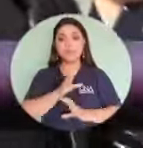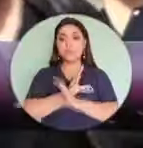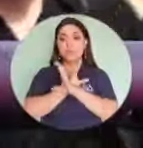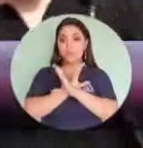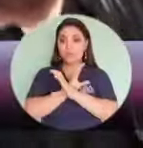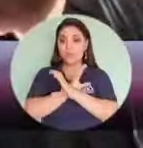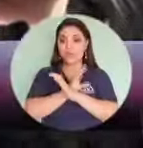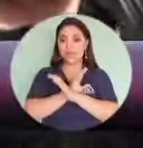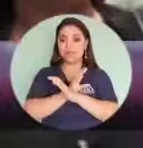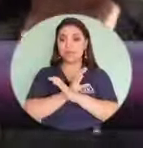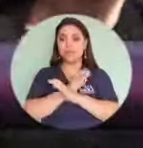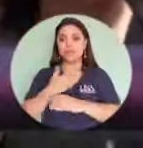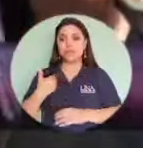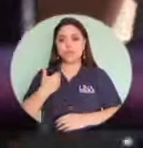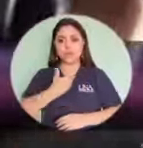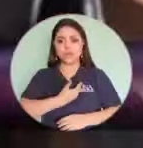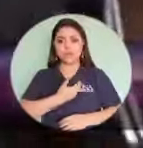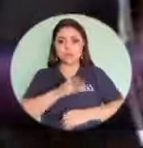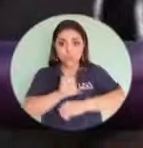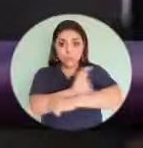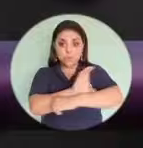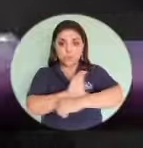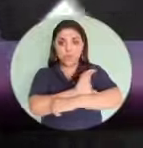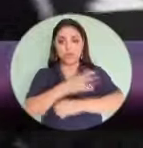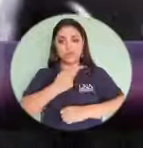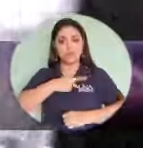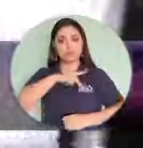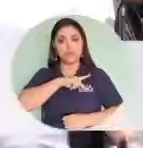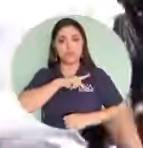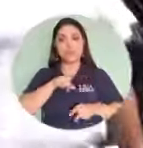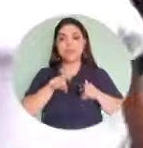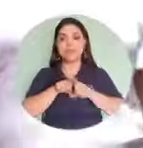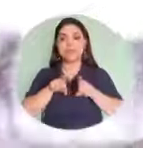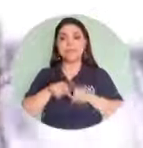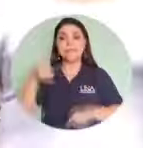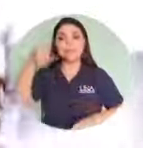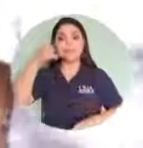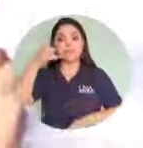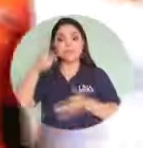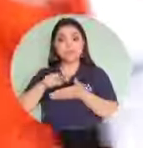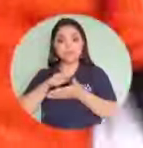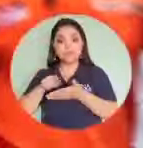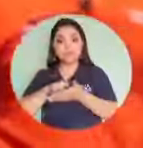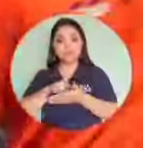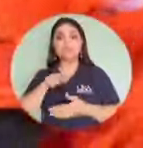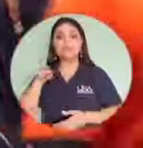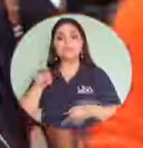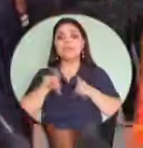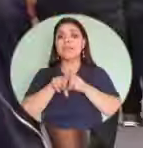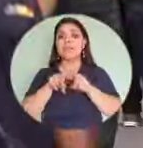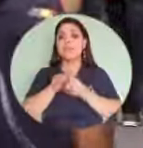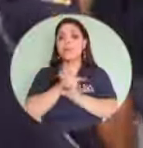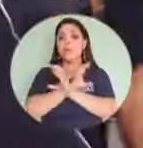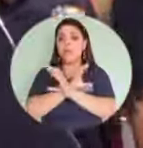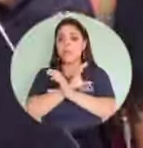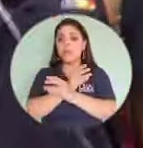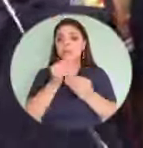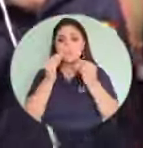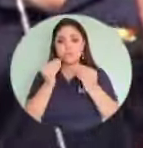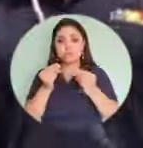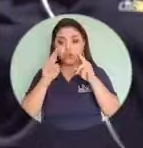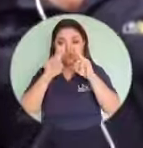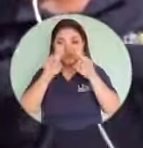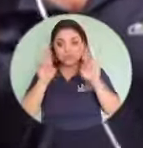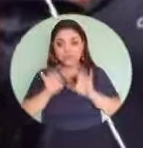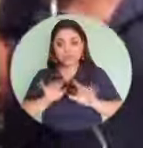cuidar nuestra máquina personal, nuestra computadora, sino también nuestros dispositivos. También cuidar mucho de las redes, dónde